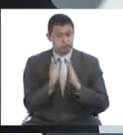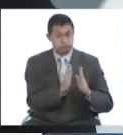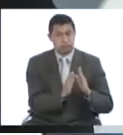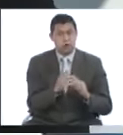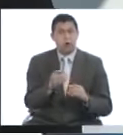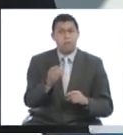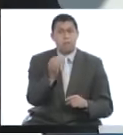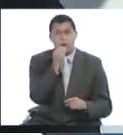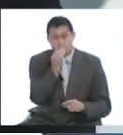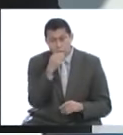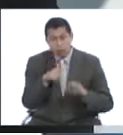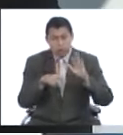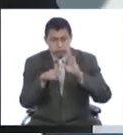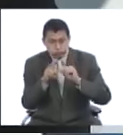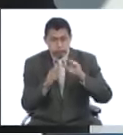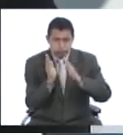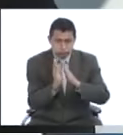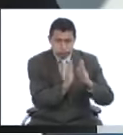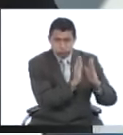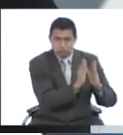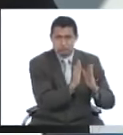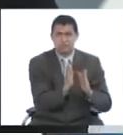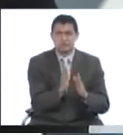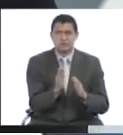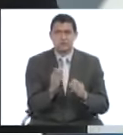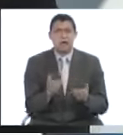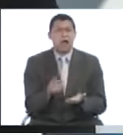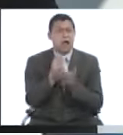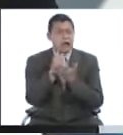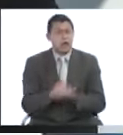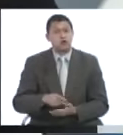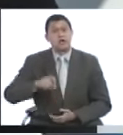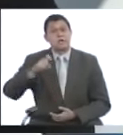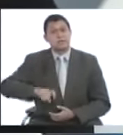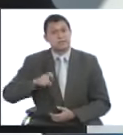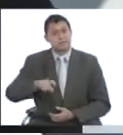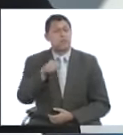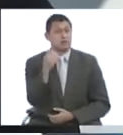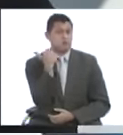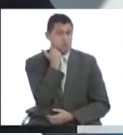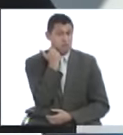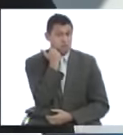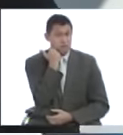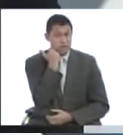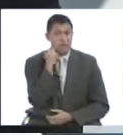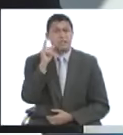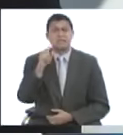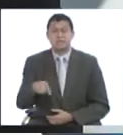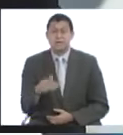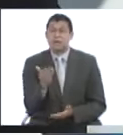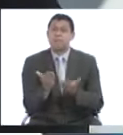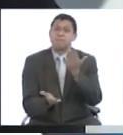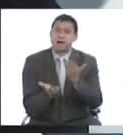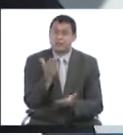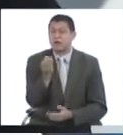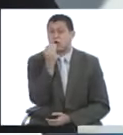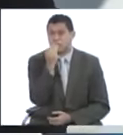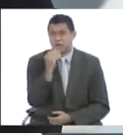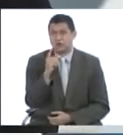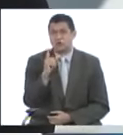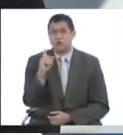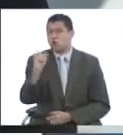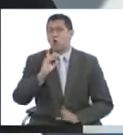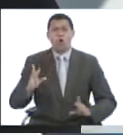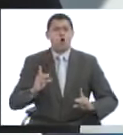que haga sus meriendas, que se mantenga dentro del contenido calórico que requiere para su enfermedad, y que además balancee los alimentos. Porque no es